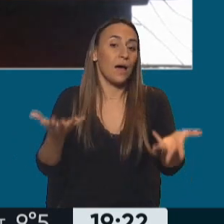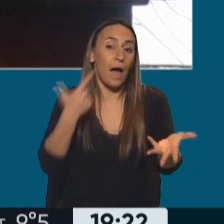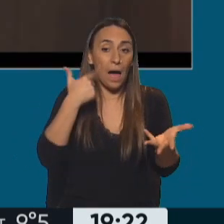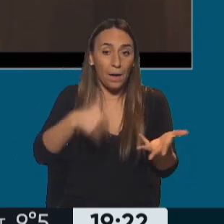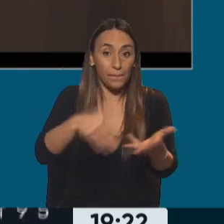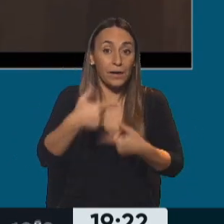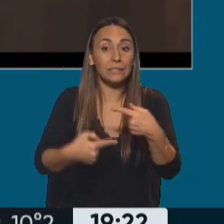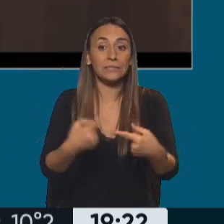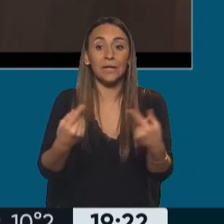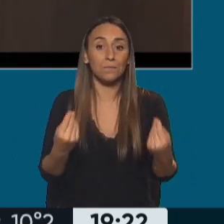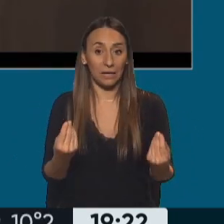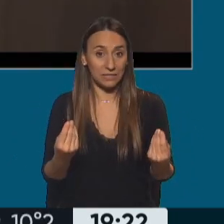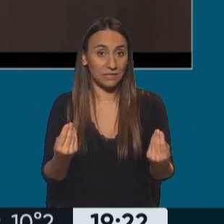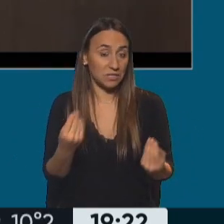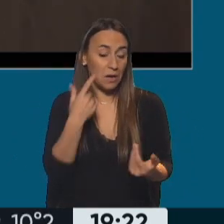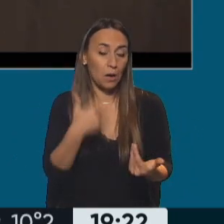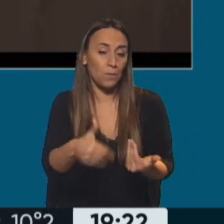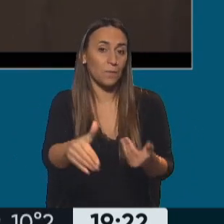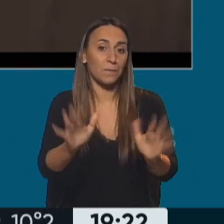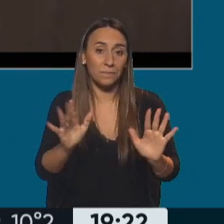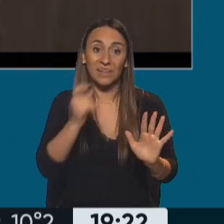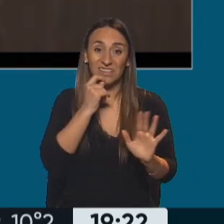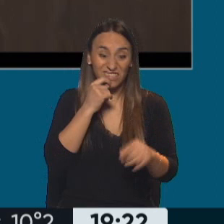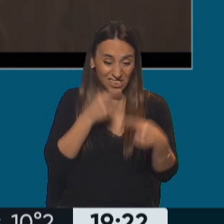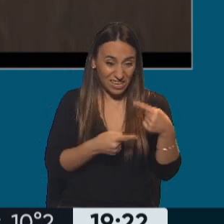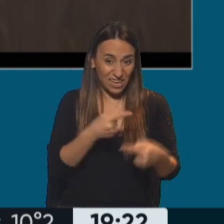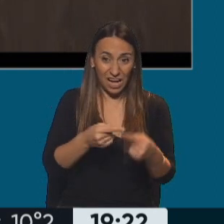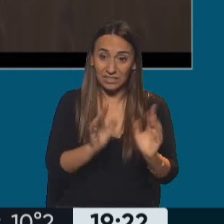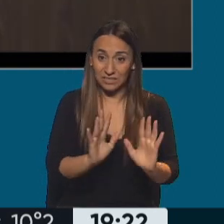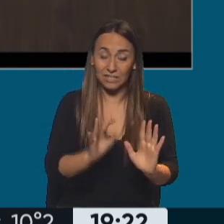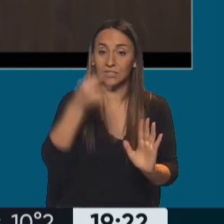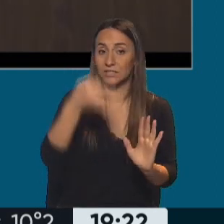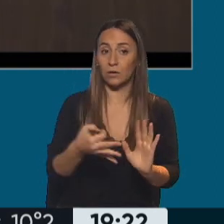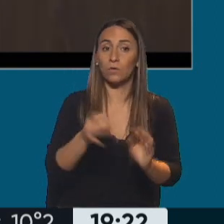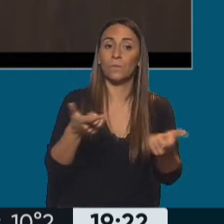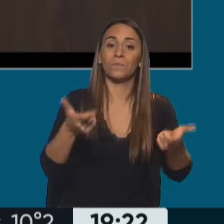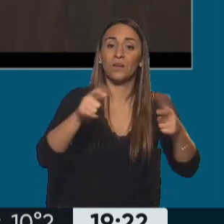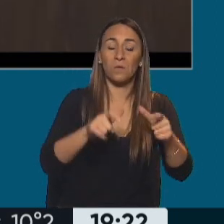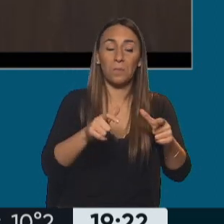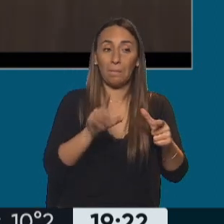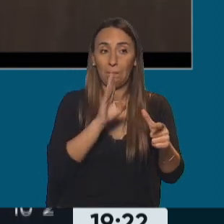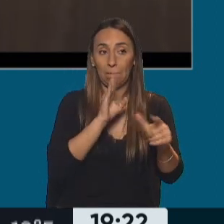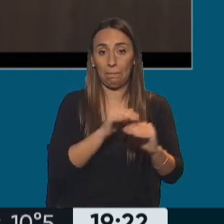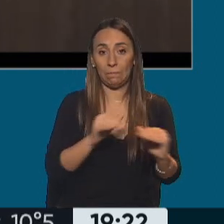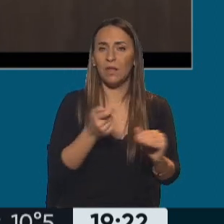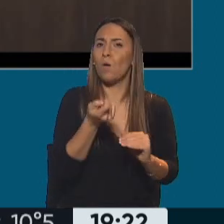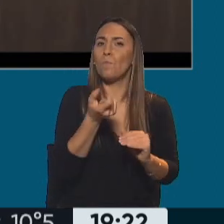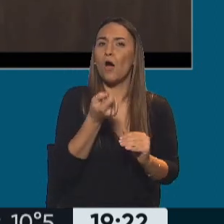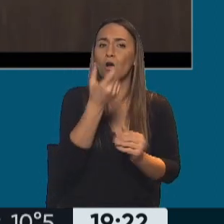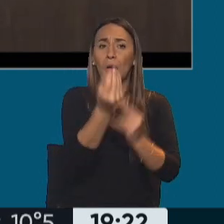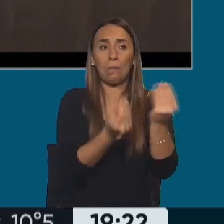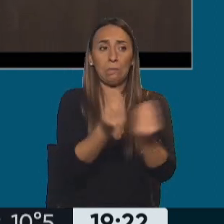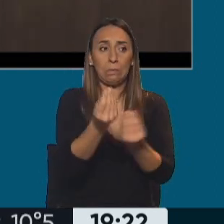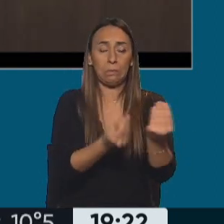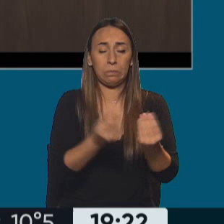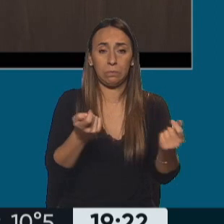Horacio en los próximos días, pero si esto continúa, posiblemente sea una cumbre con sabor a poco, con pocos representantes, porque también hay que